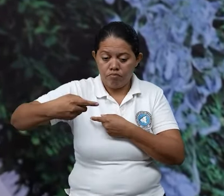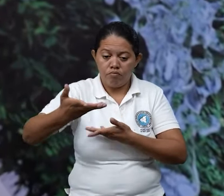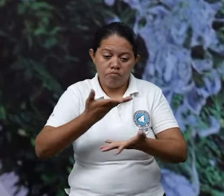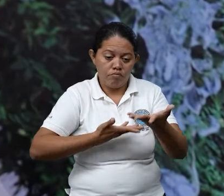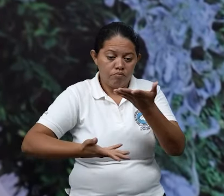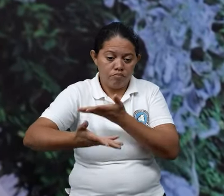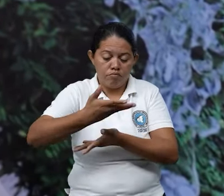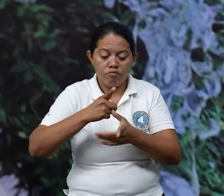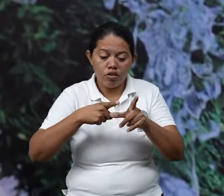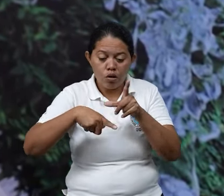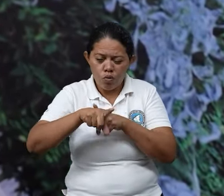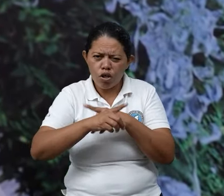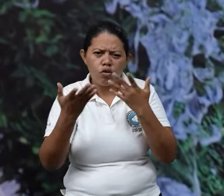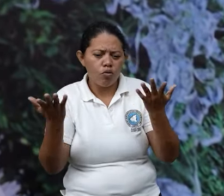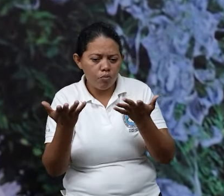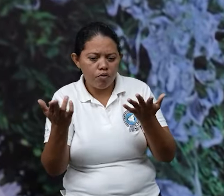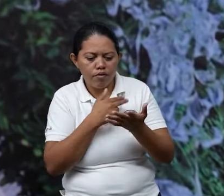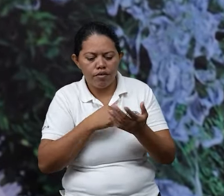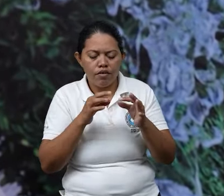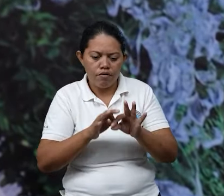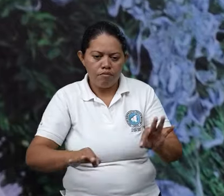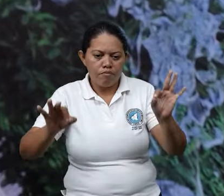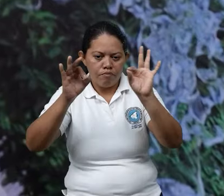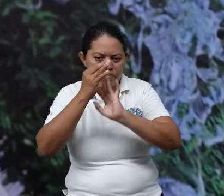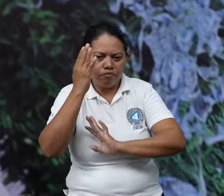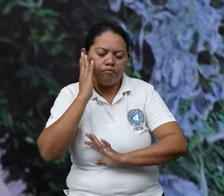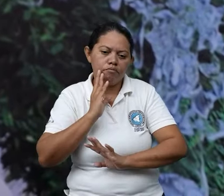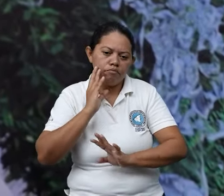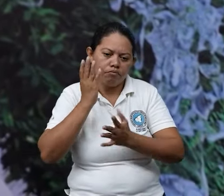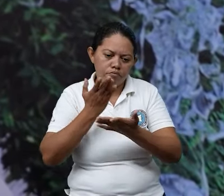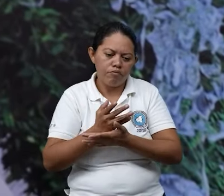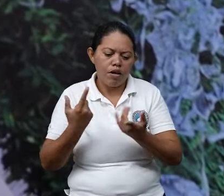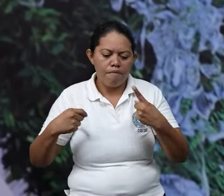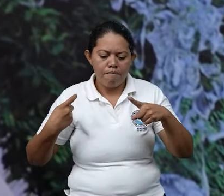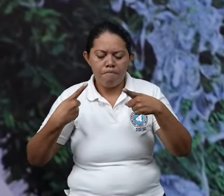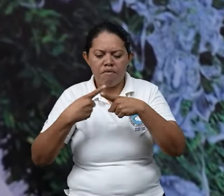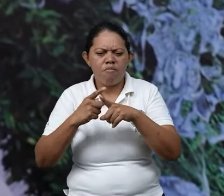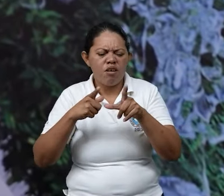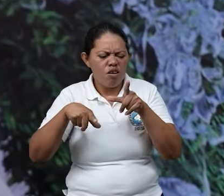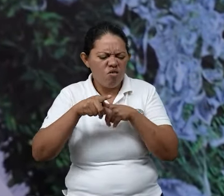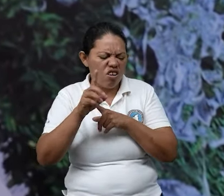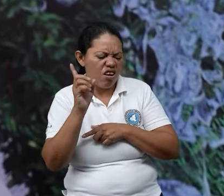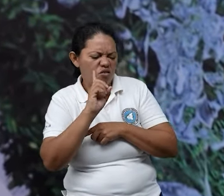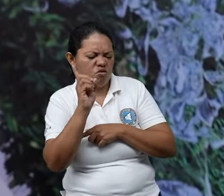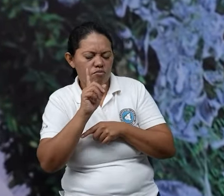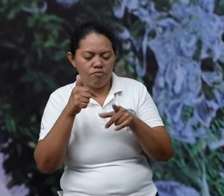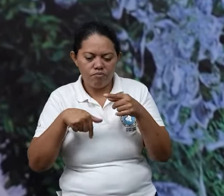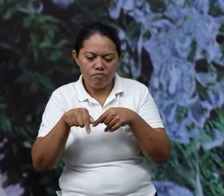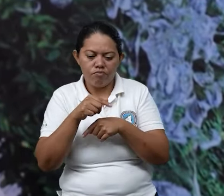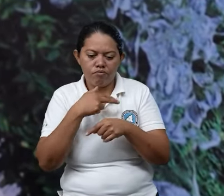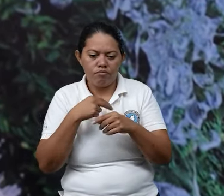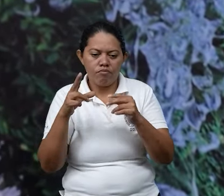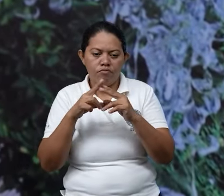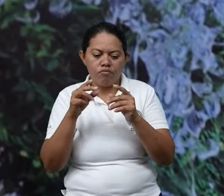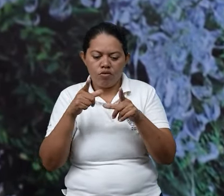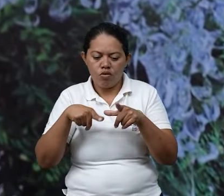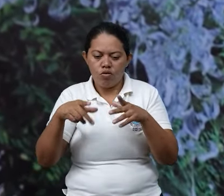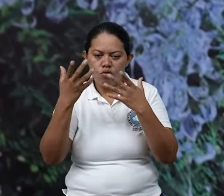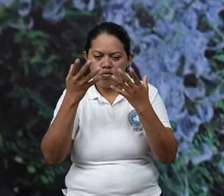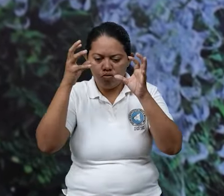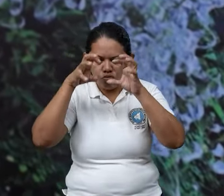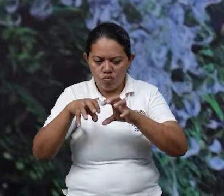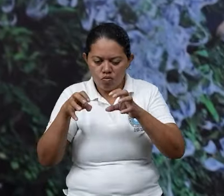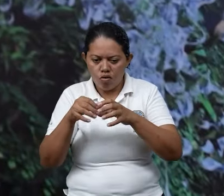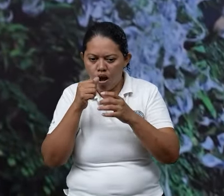relacionamos con el ambiente y es de vital importancia realizar mapas para ubicarnos en distintos puntos del ambiente ¿verdad?